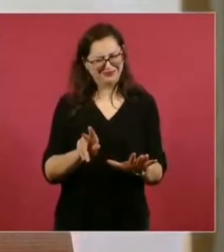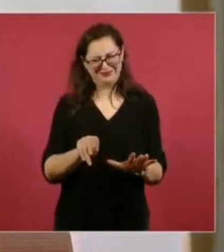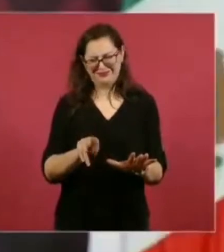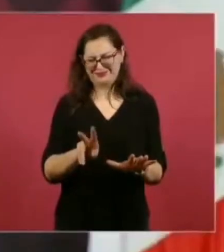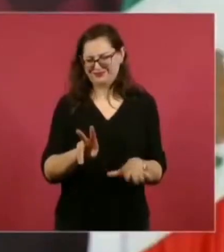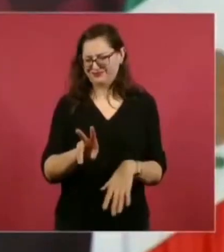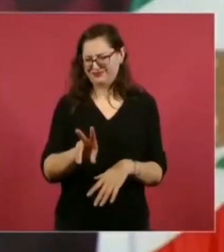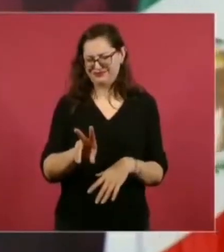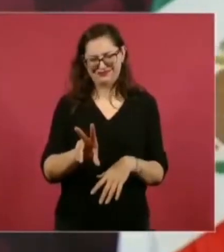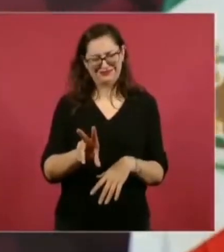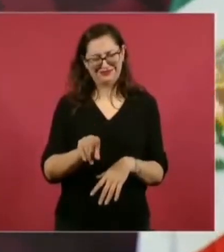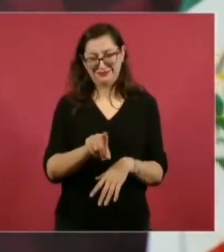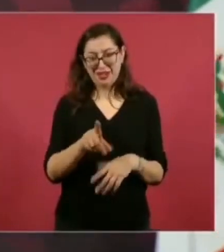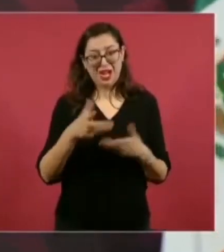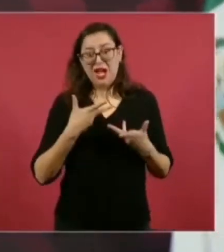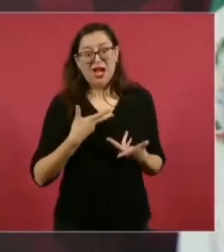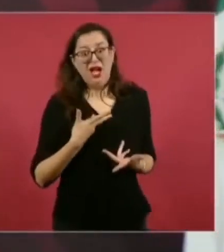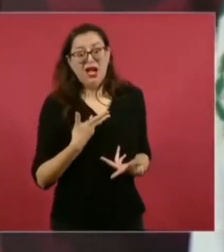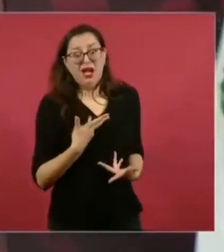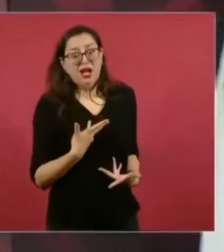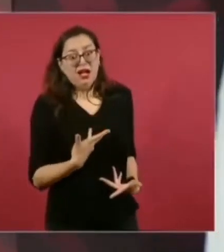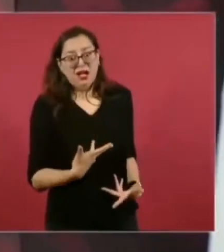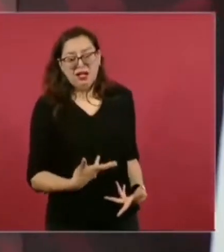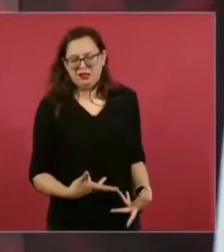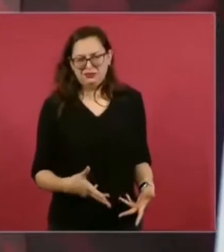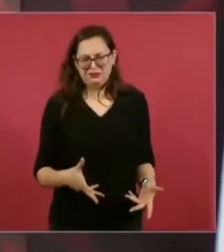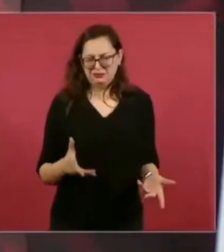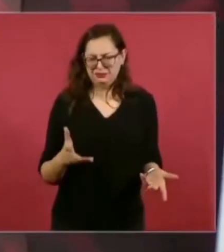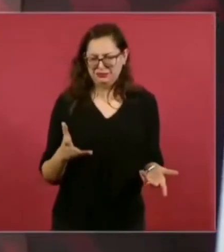nos metan miedo.